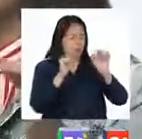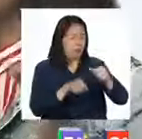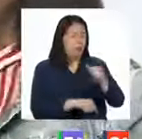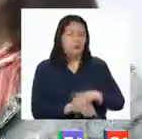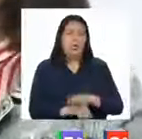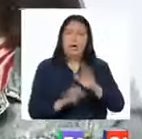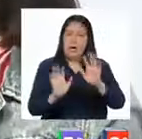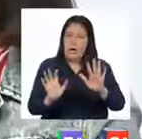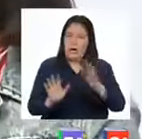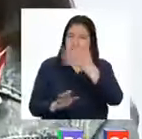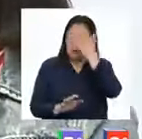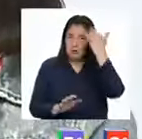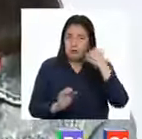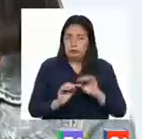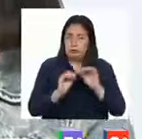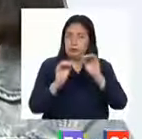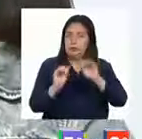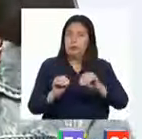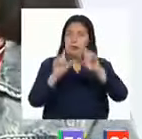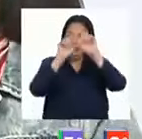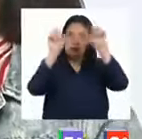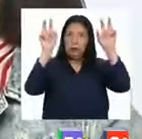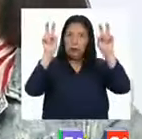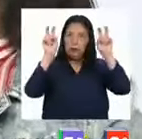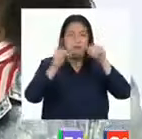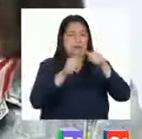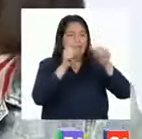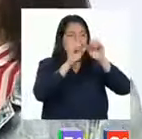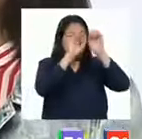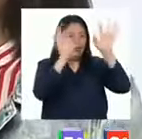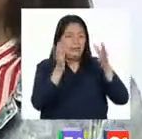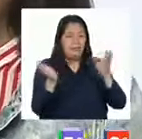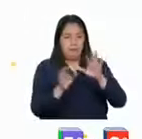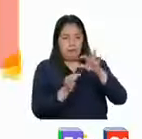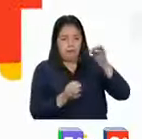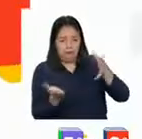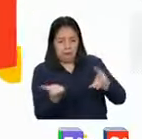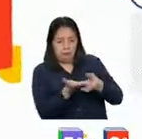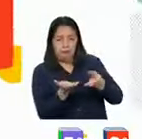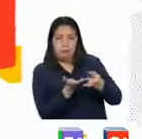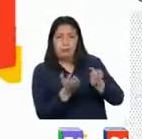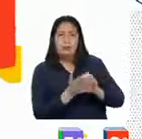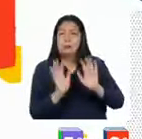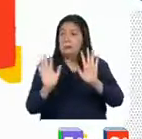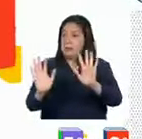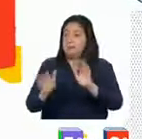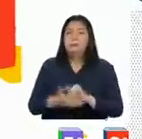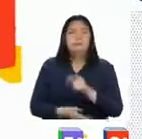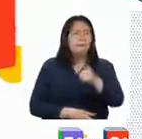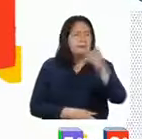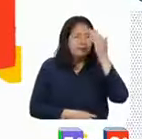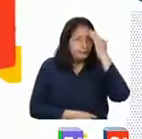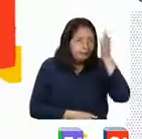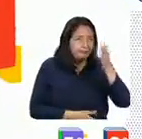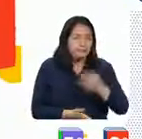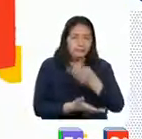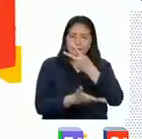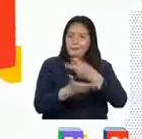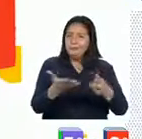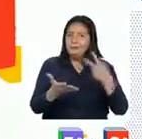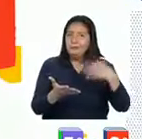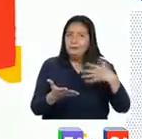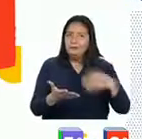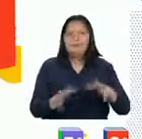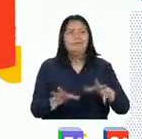que sí. Eso sí, no se olviden de colocarle título y la fecha para organizarlo en sus portafolios. Bien, como saben, durante estas dos semanas